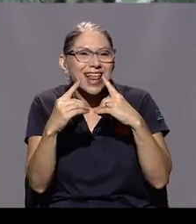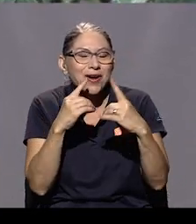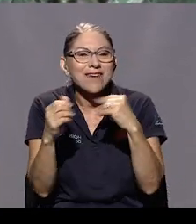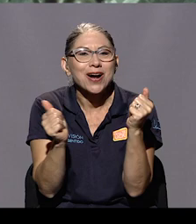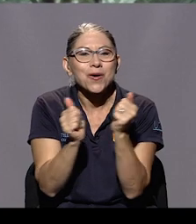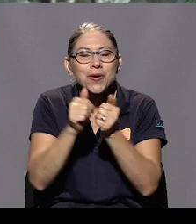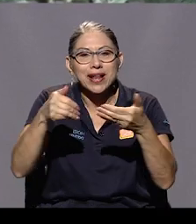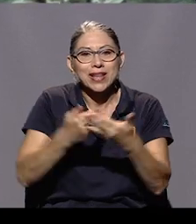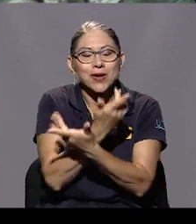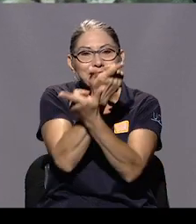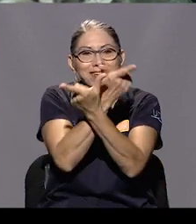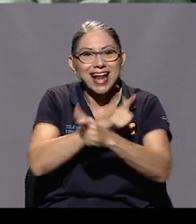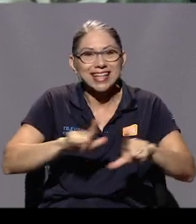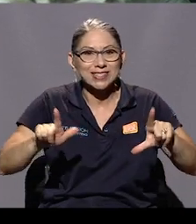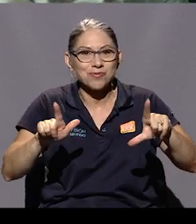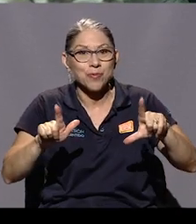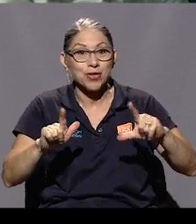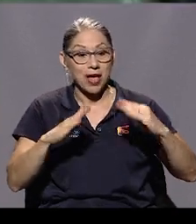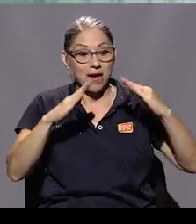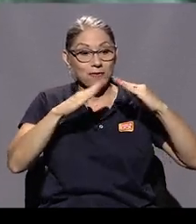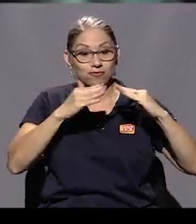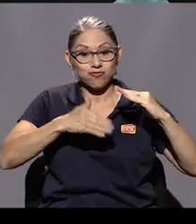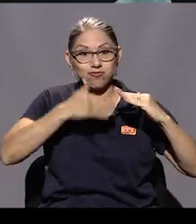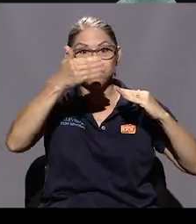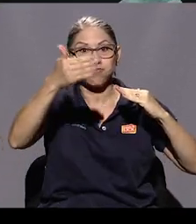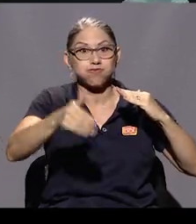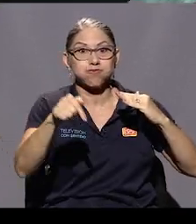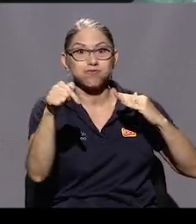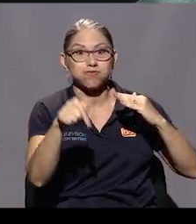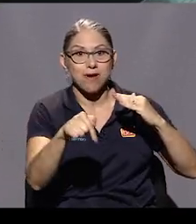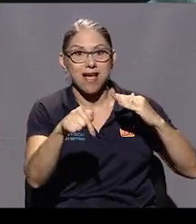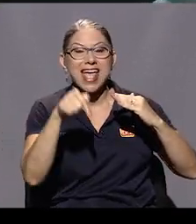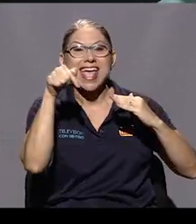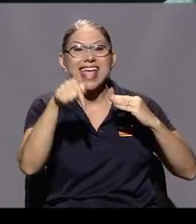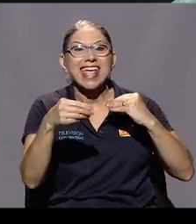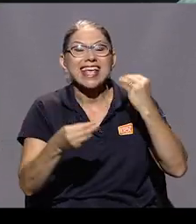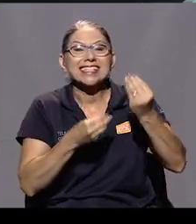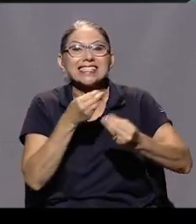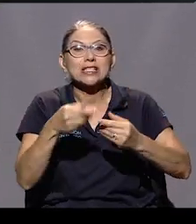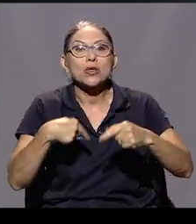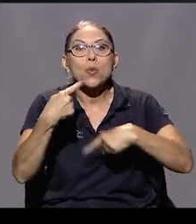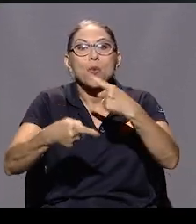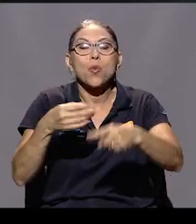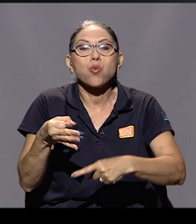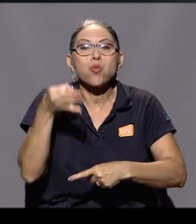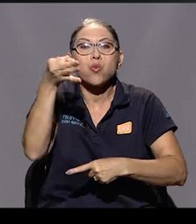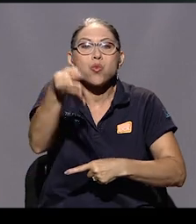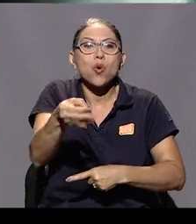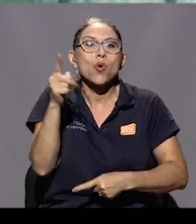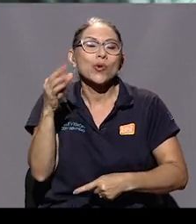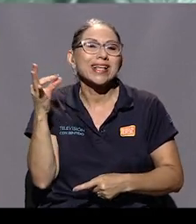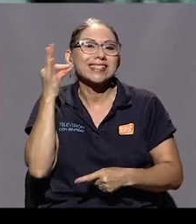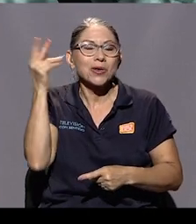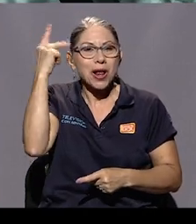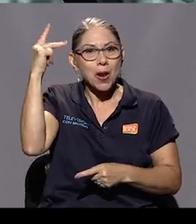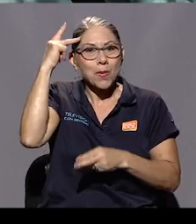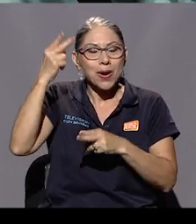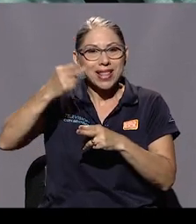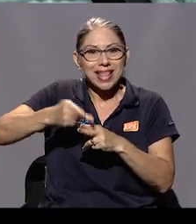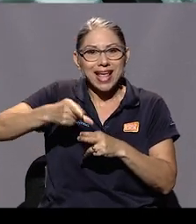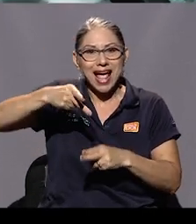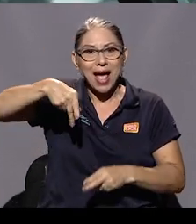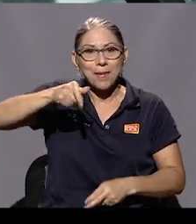con el neoliberalismo en la acera frente a su hogar y que se convertiría en una señora de la política,